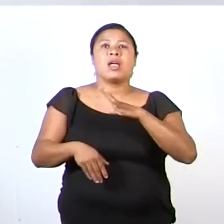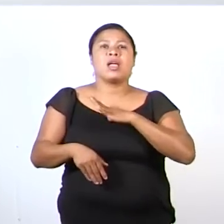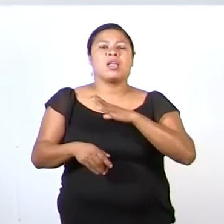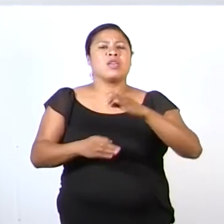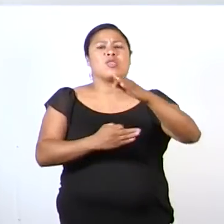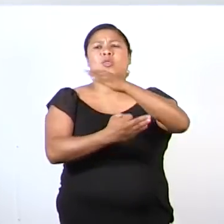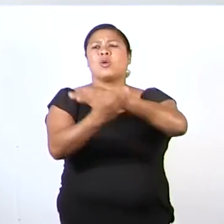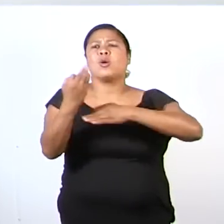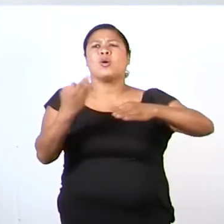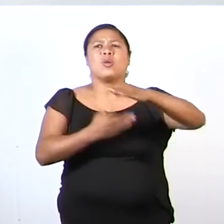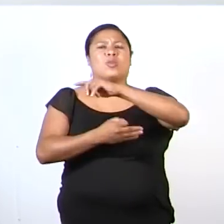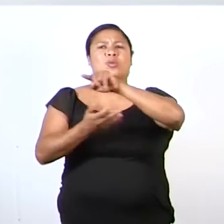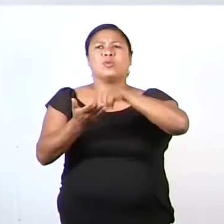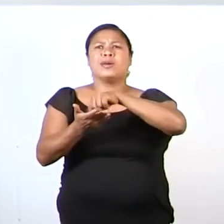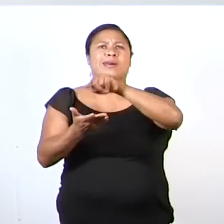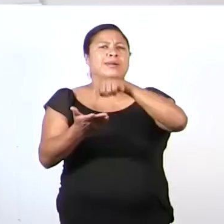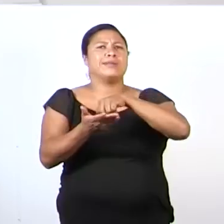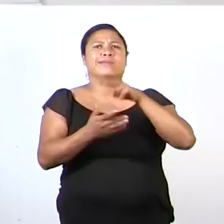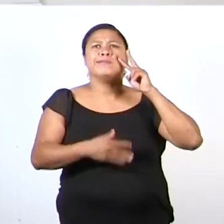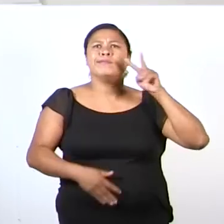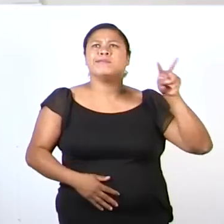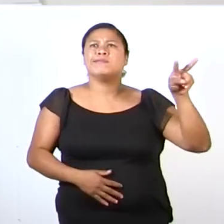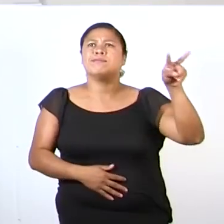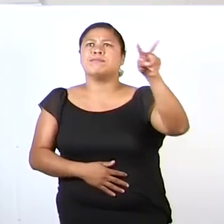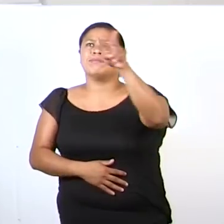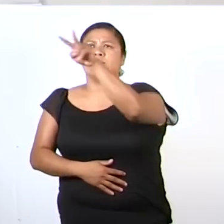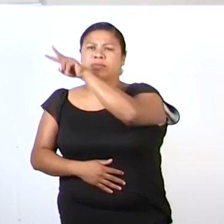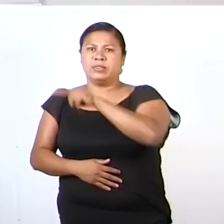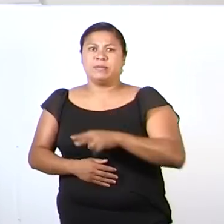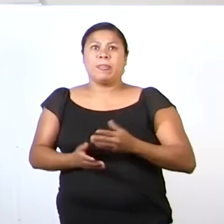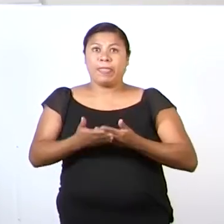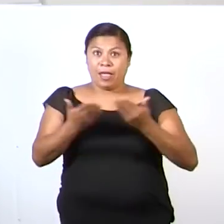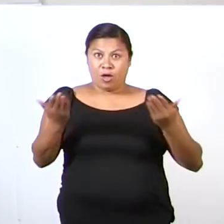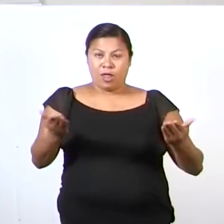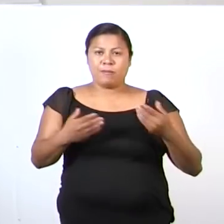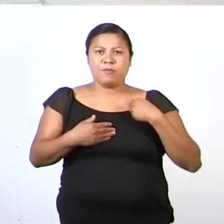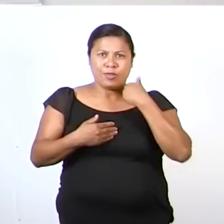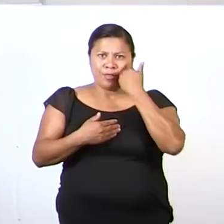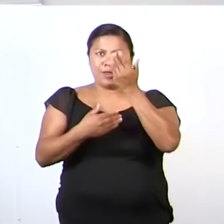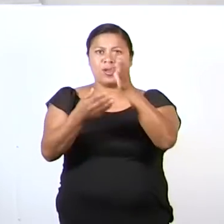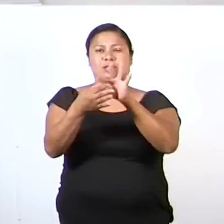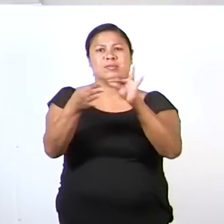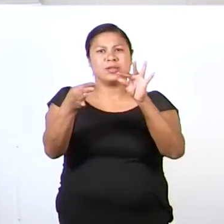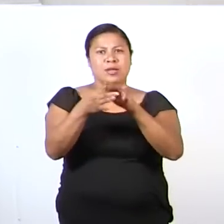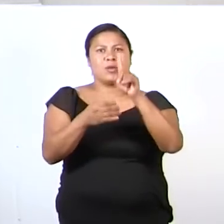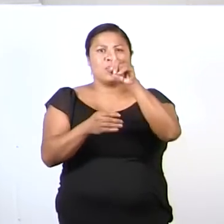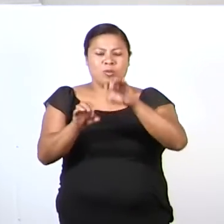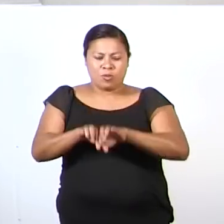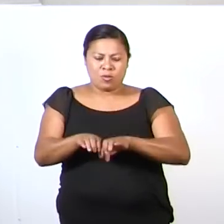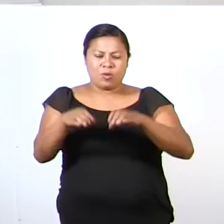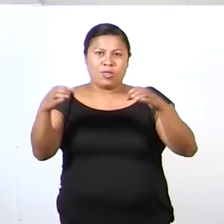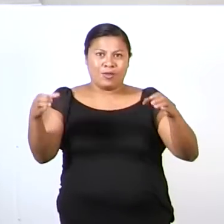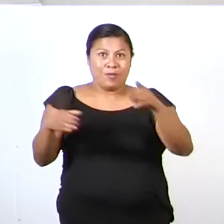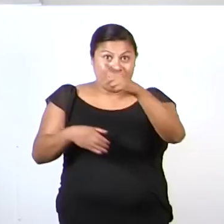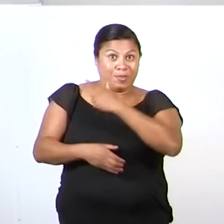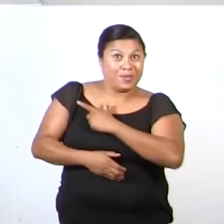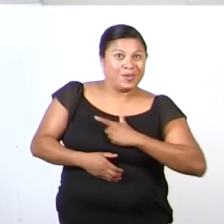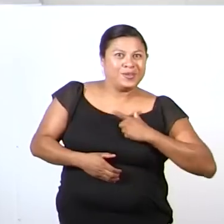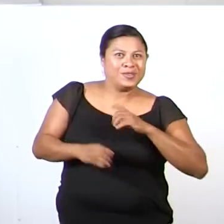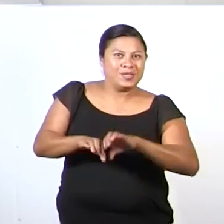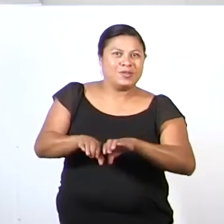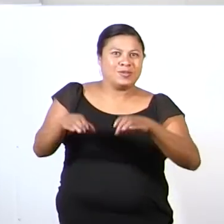todos lados. Ahora, te voy a contar un cuento. ¿Te gustan los cuentos?